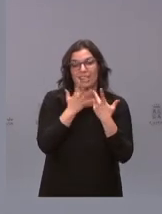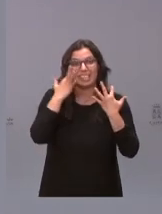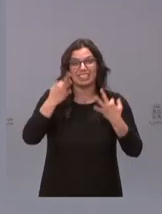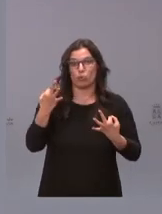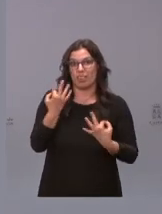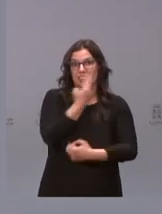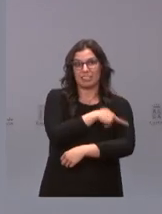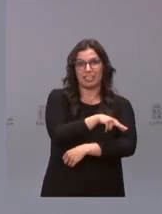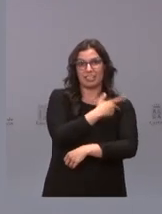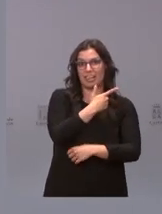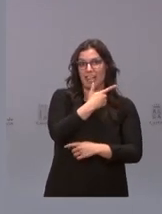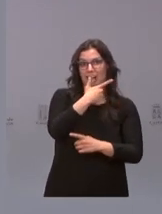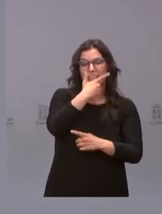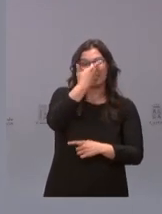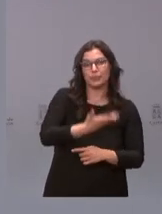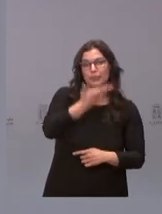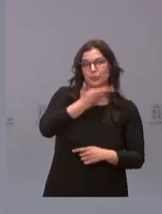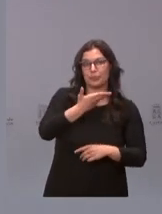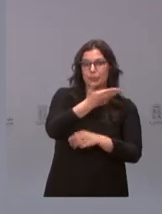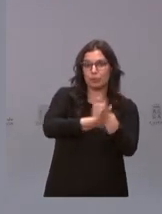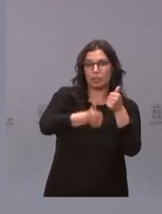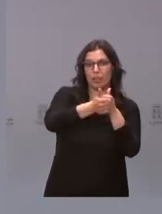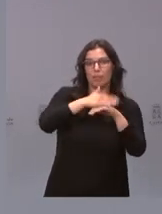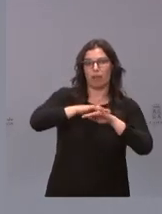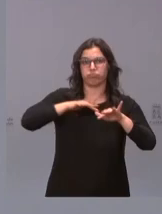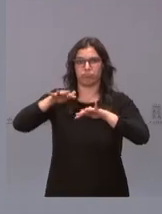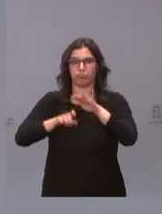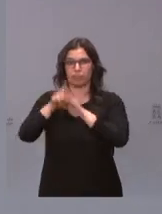podemos apostar por una reactivación económica